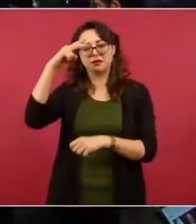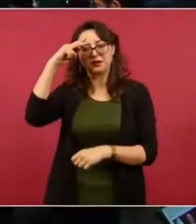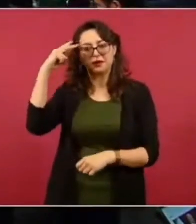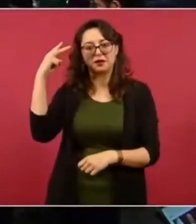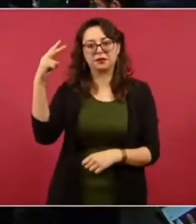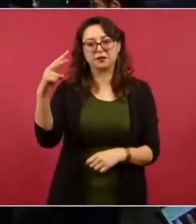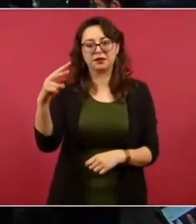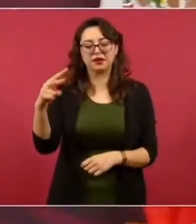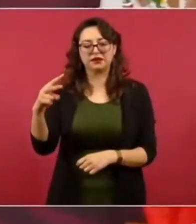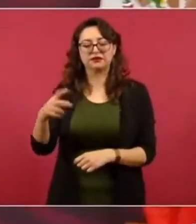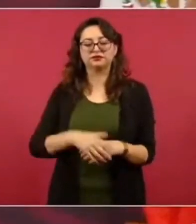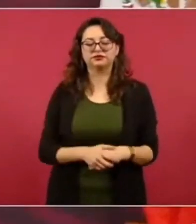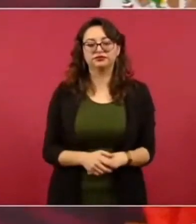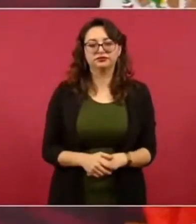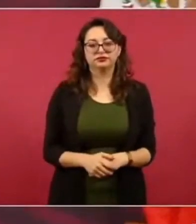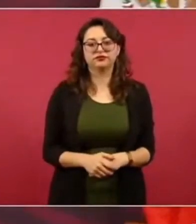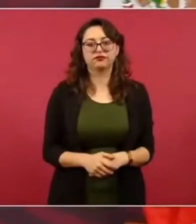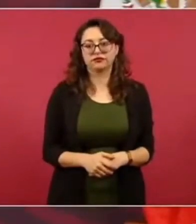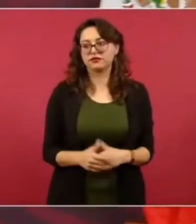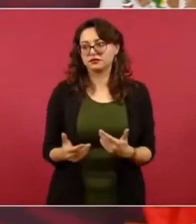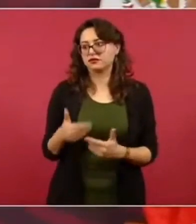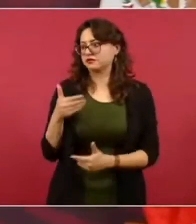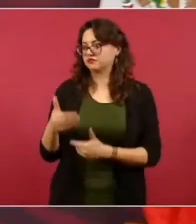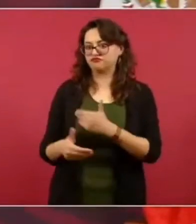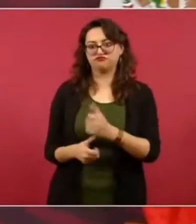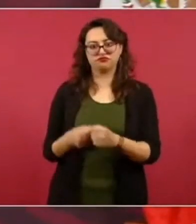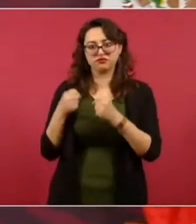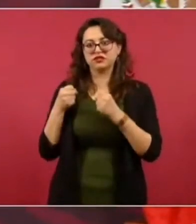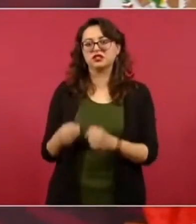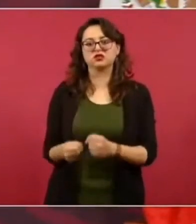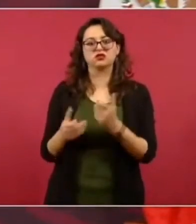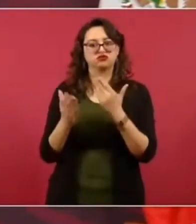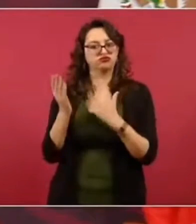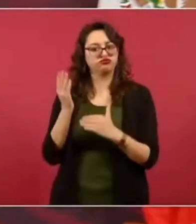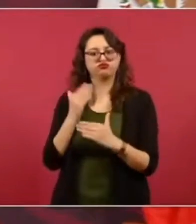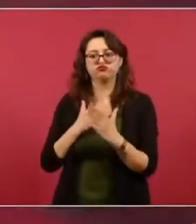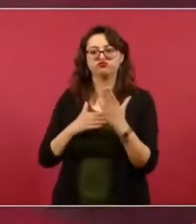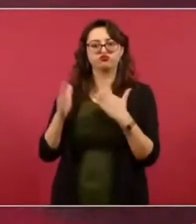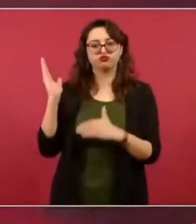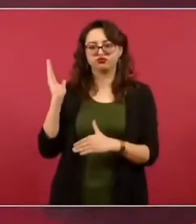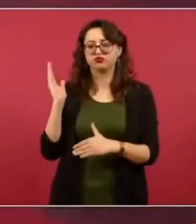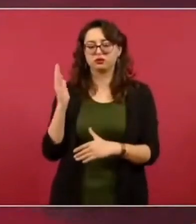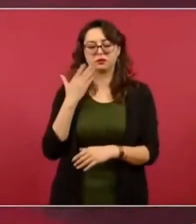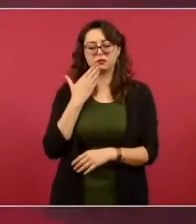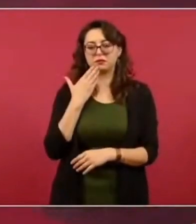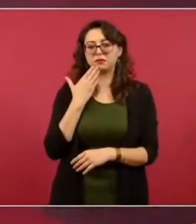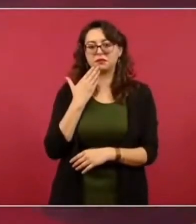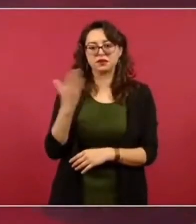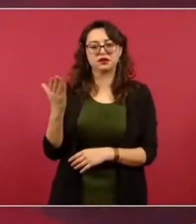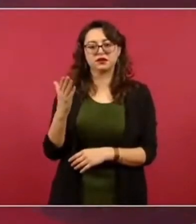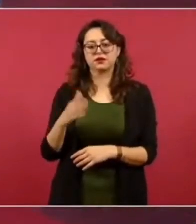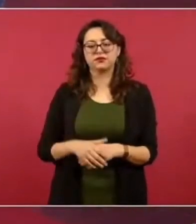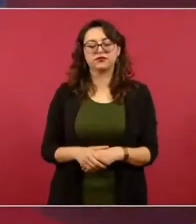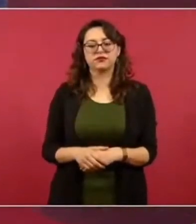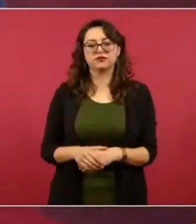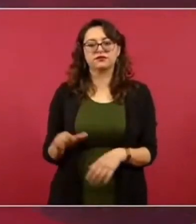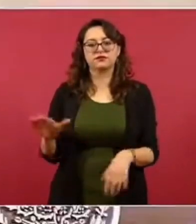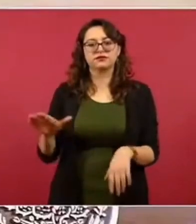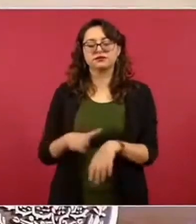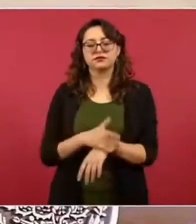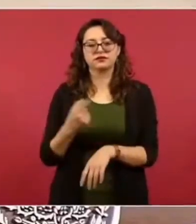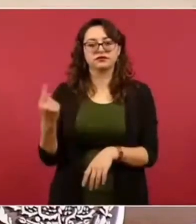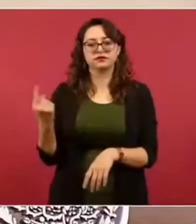pues imagínense, este, es un plato de comida